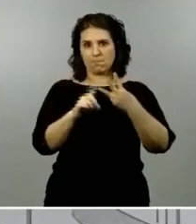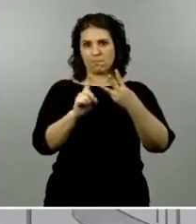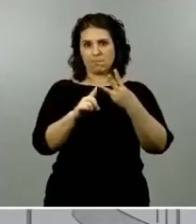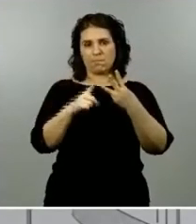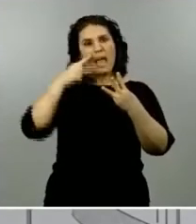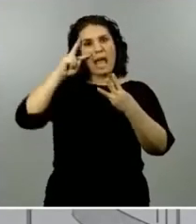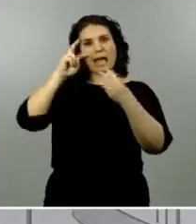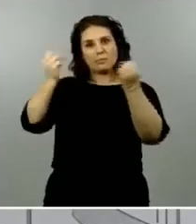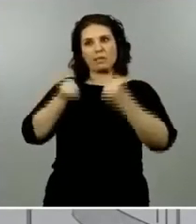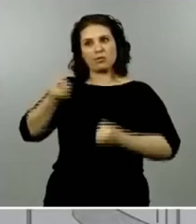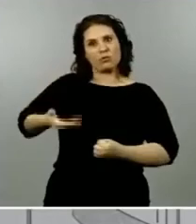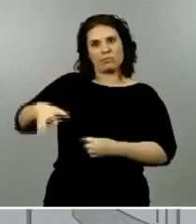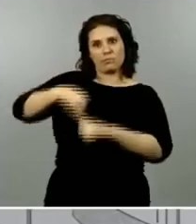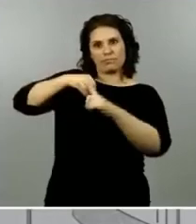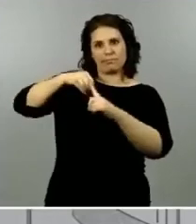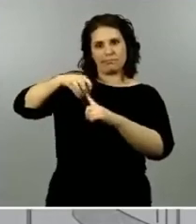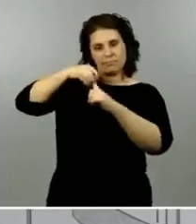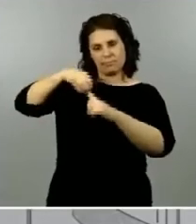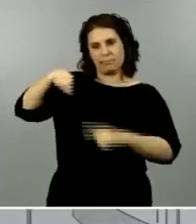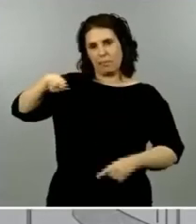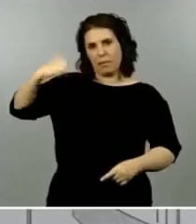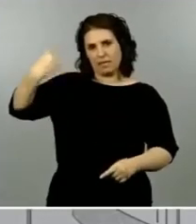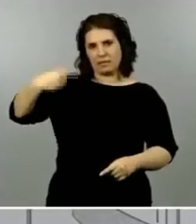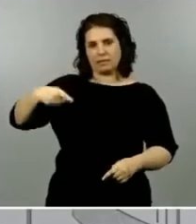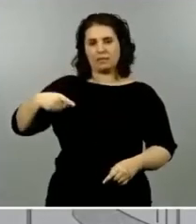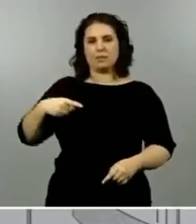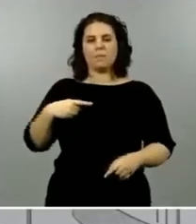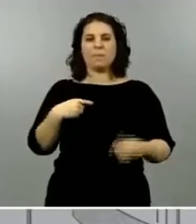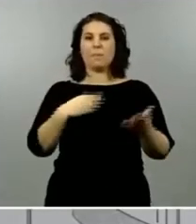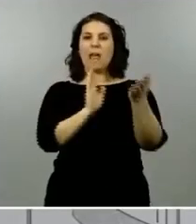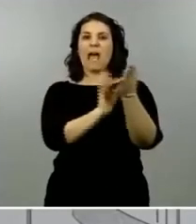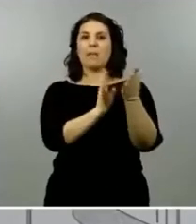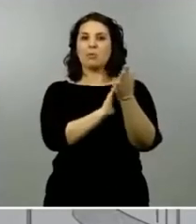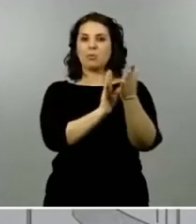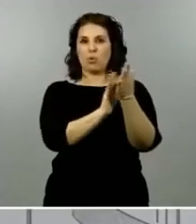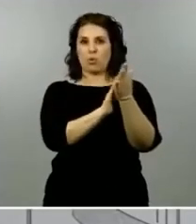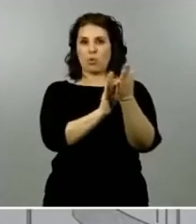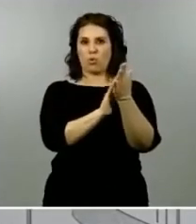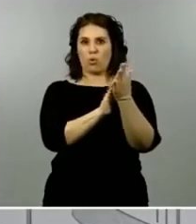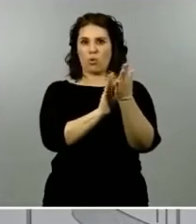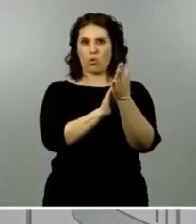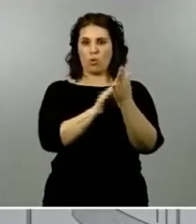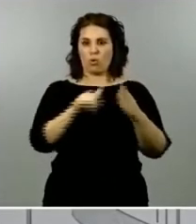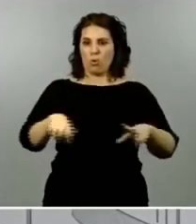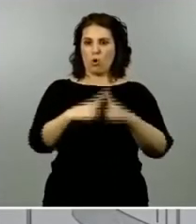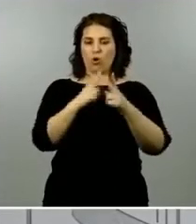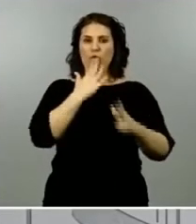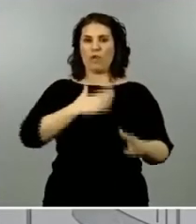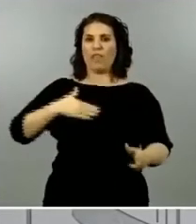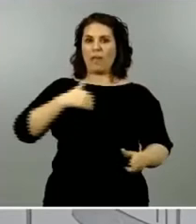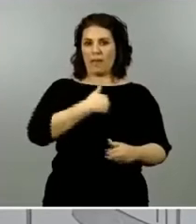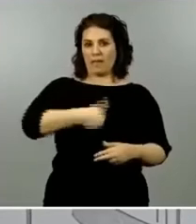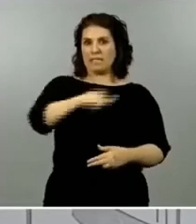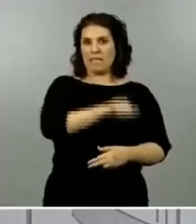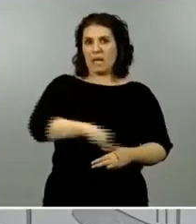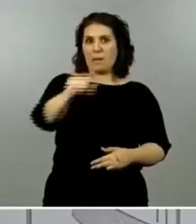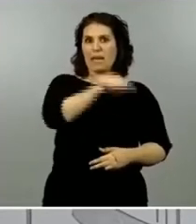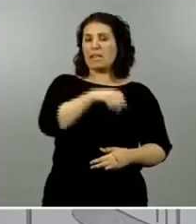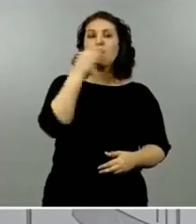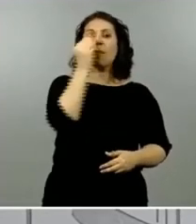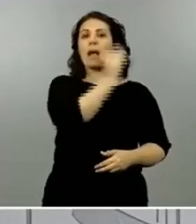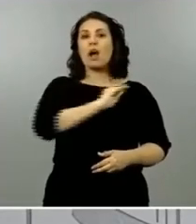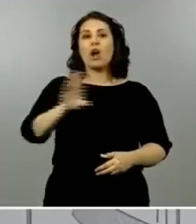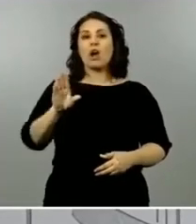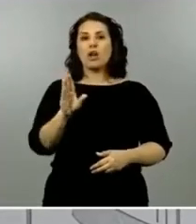yo creo que el mejor aplauso que nos podemos dar como sociedad en estas semanas que vienen es el aplauso de la prudencia